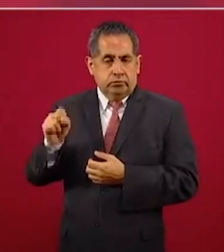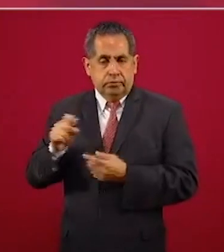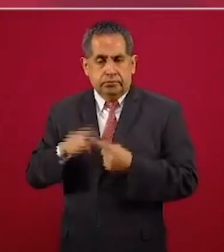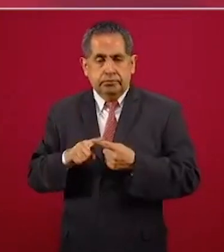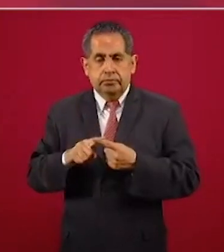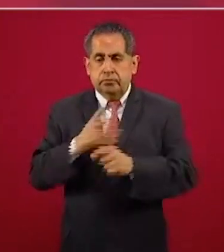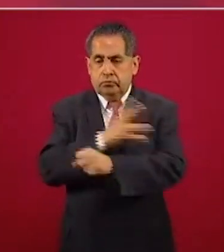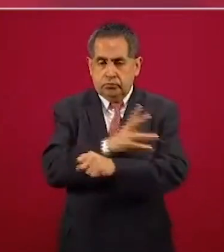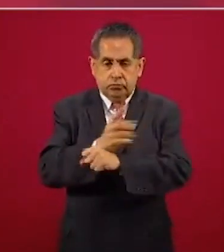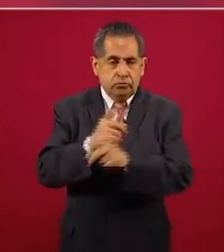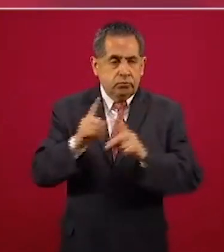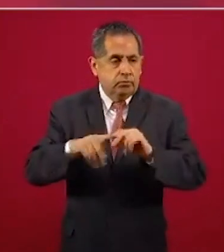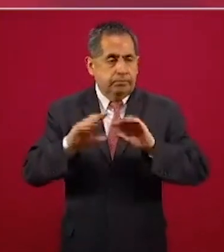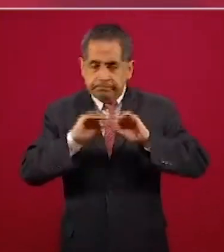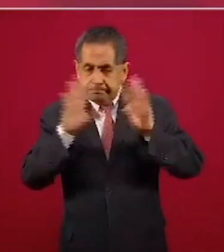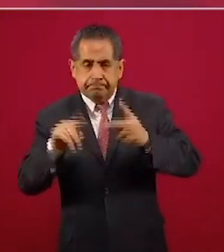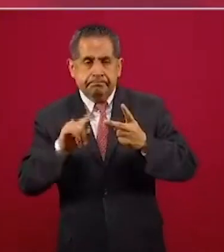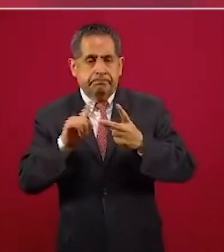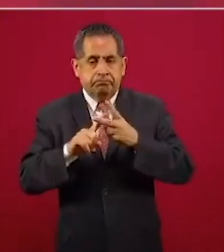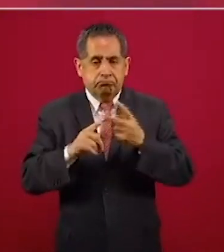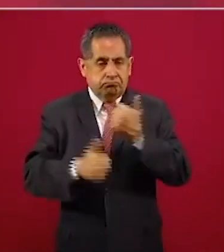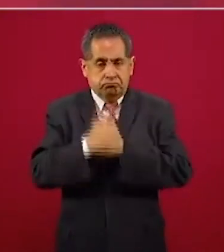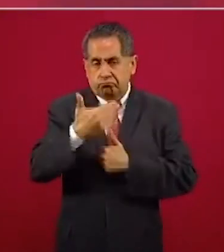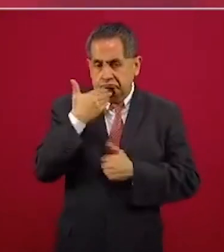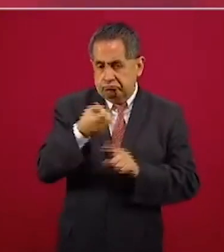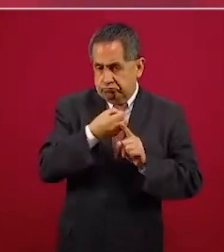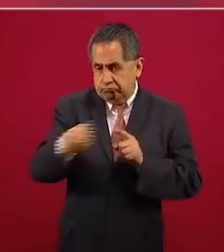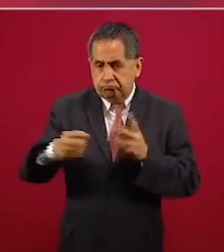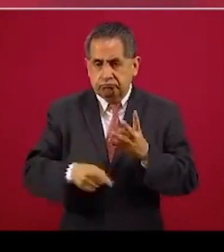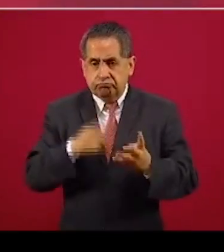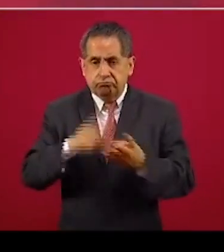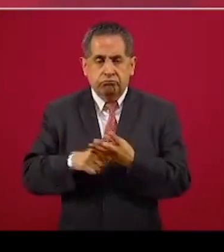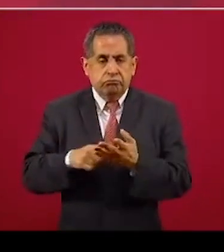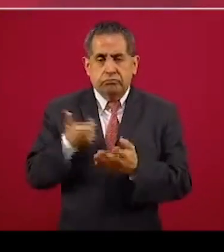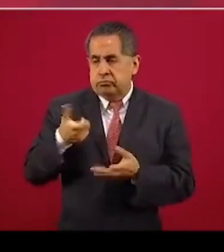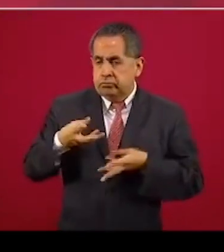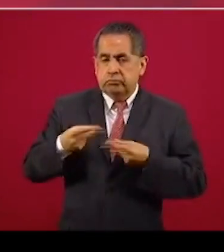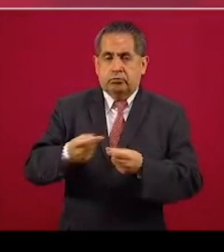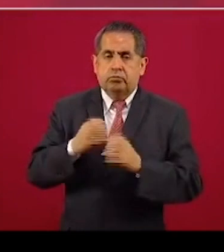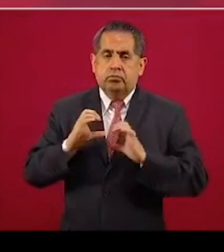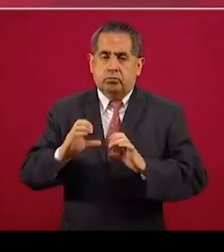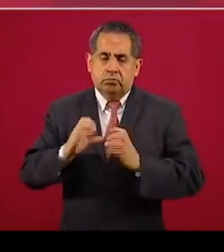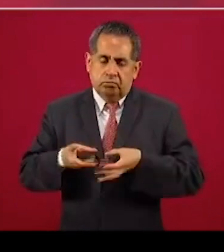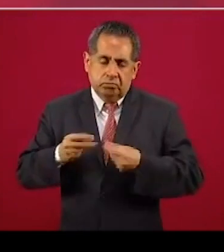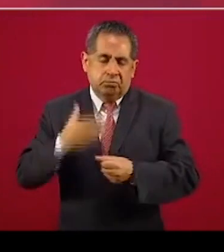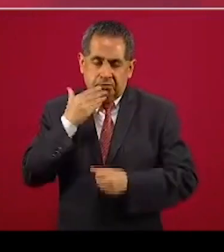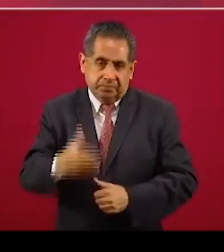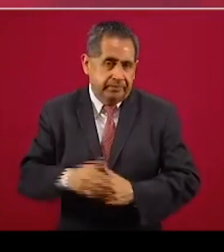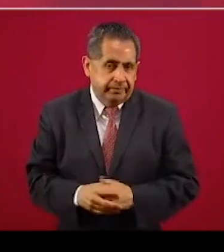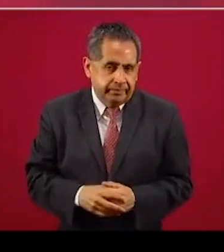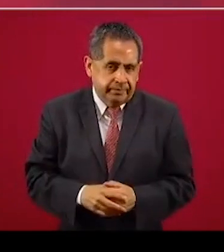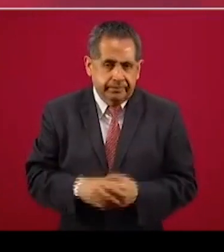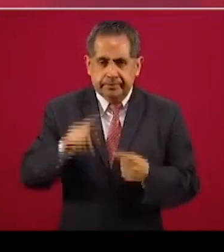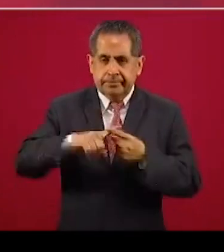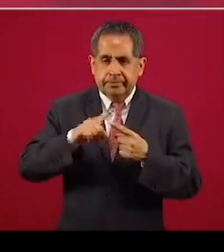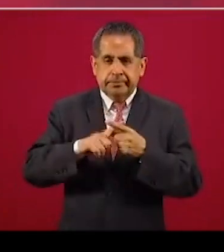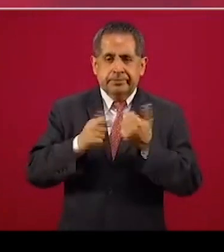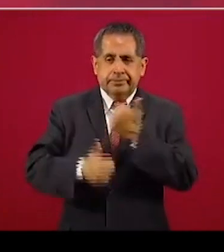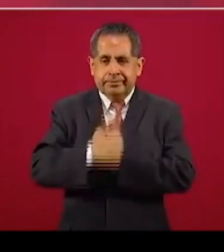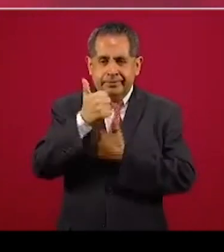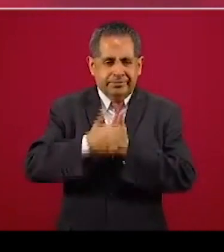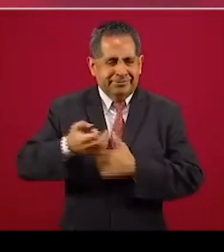transparencia, competencia efectiva y mejor valor del dinero. Y repito, competencia